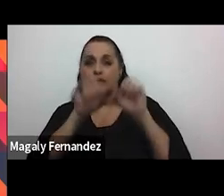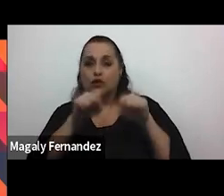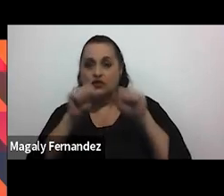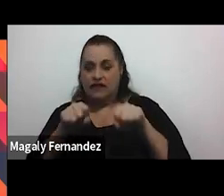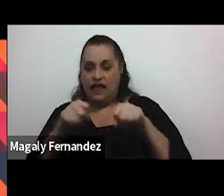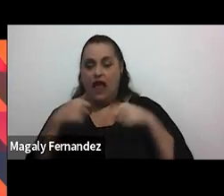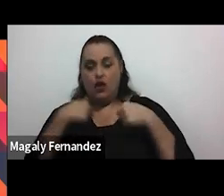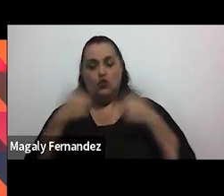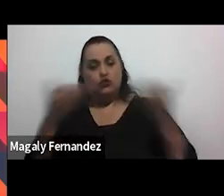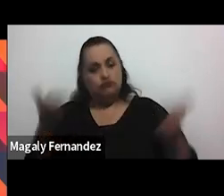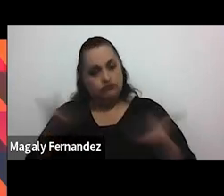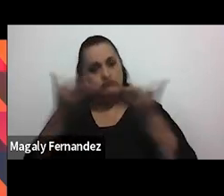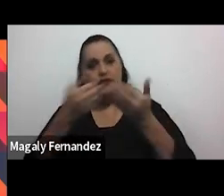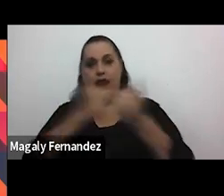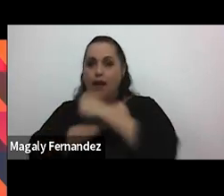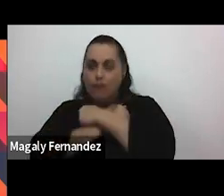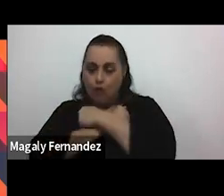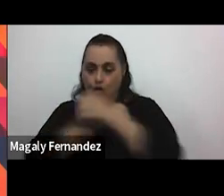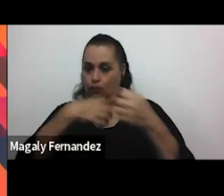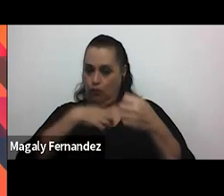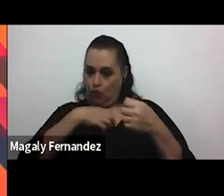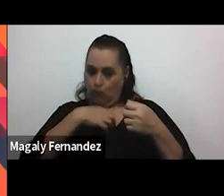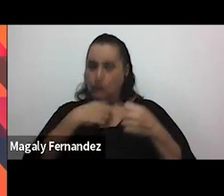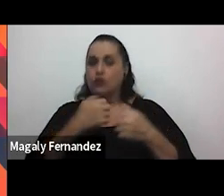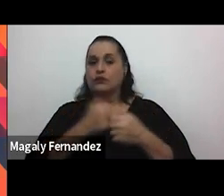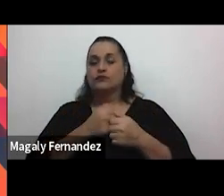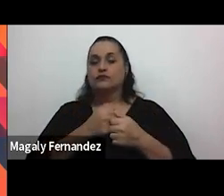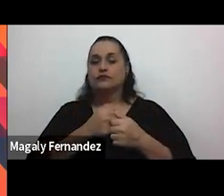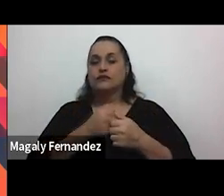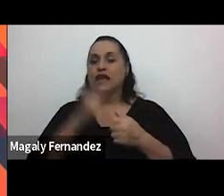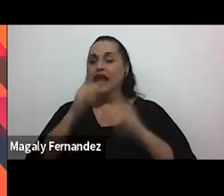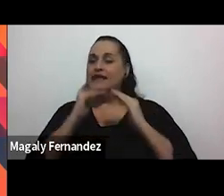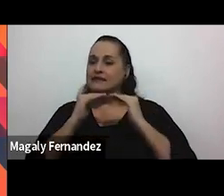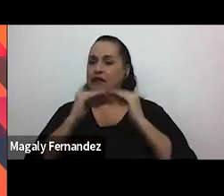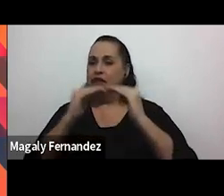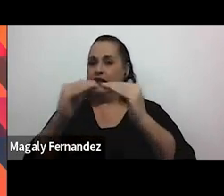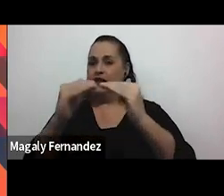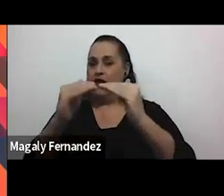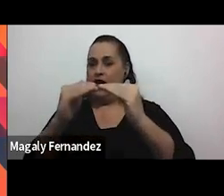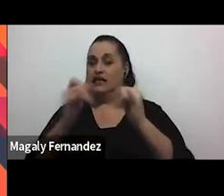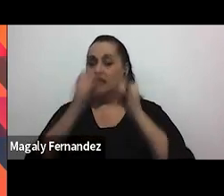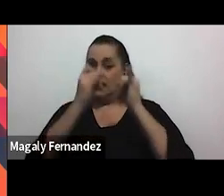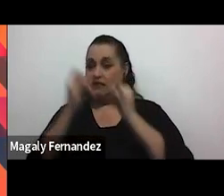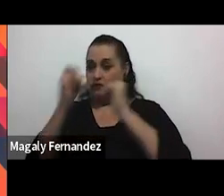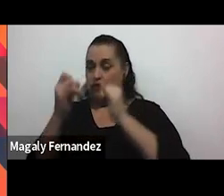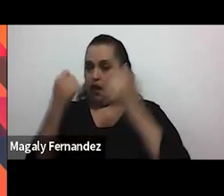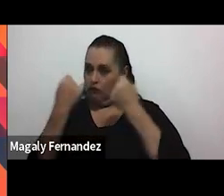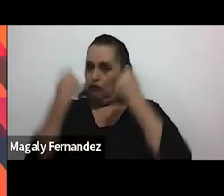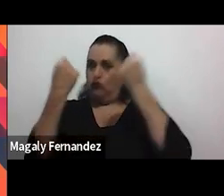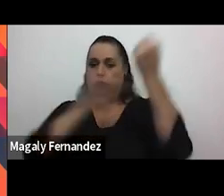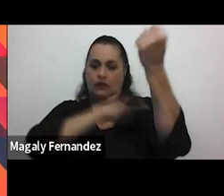generar amor propio y una estabilidad una individualidad fortalecida